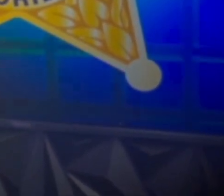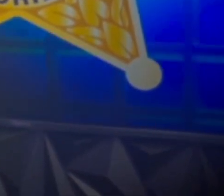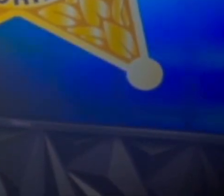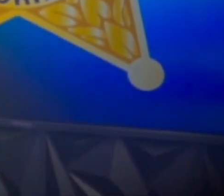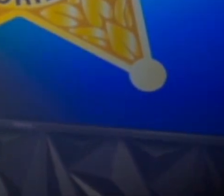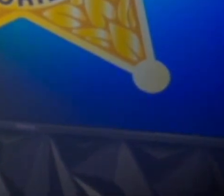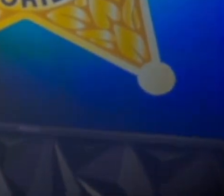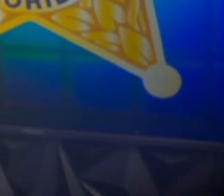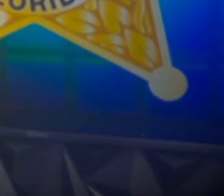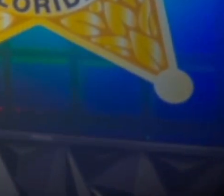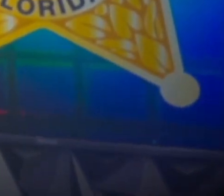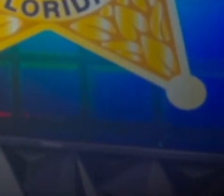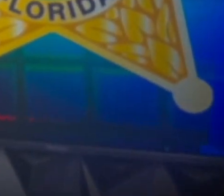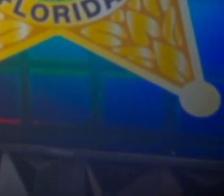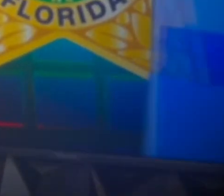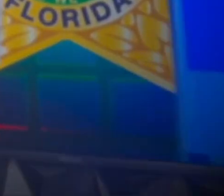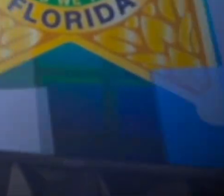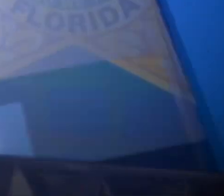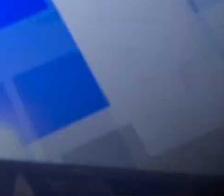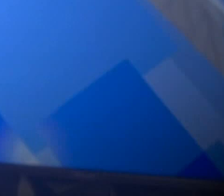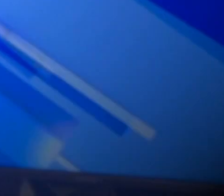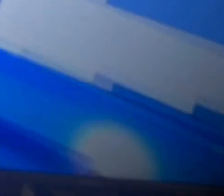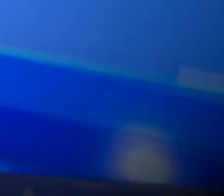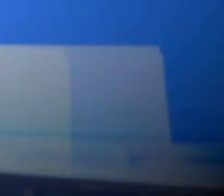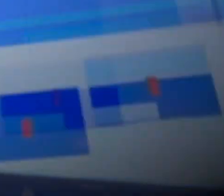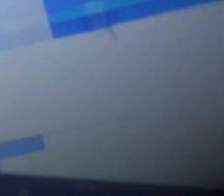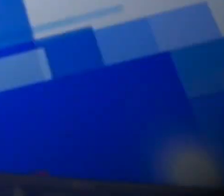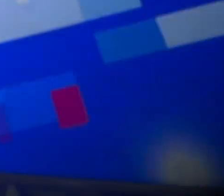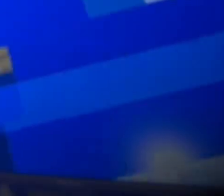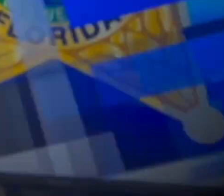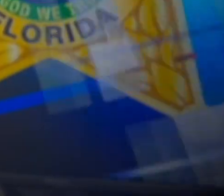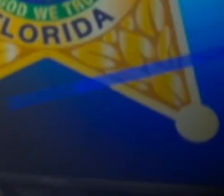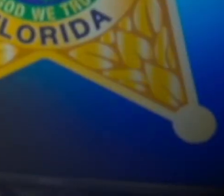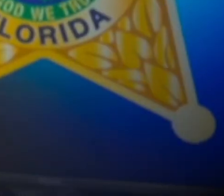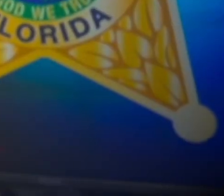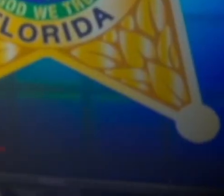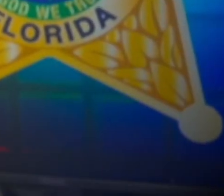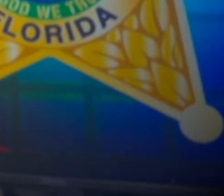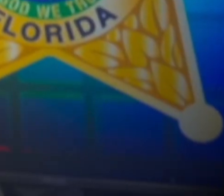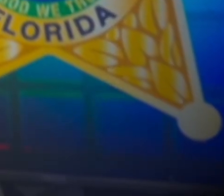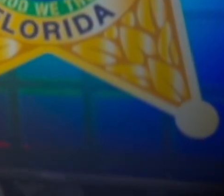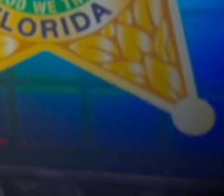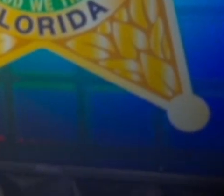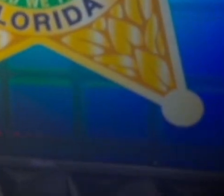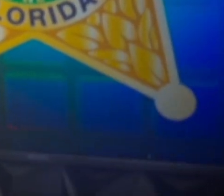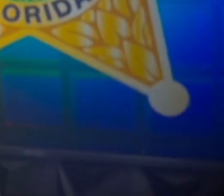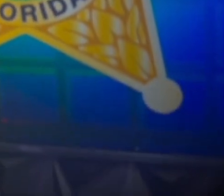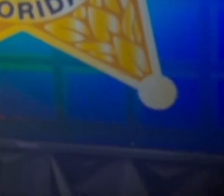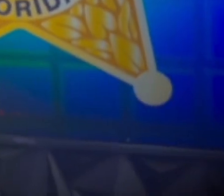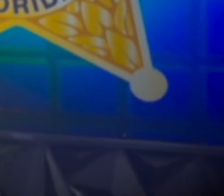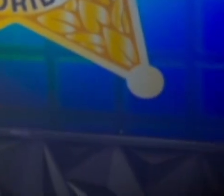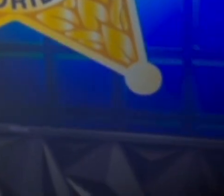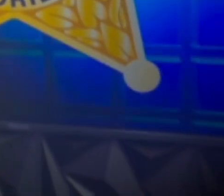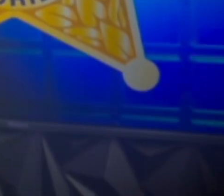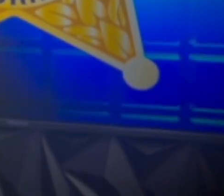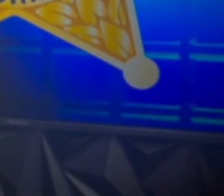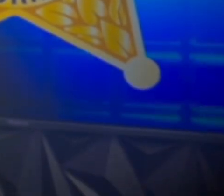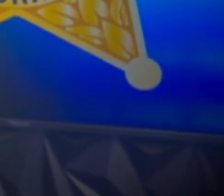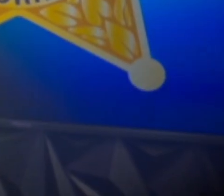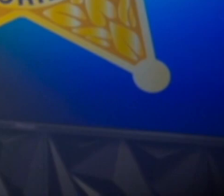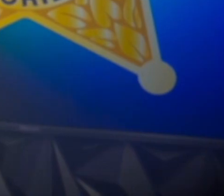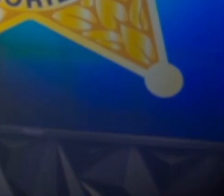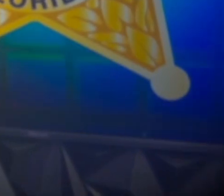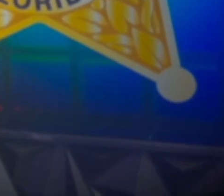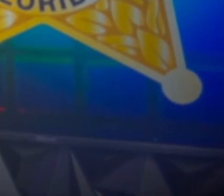¿verdad? Que el sheriff le rinde ese homenaje tan bien merecido a esos oficiales que también son veteranos. Mañana